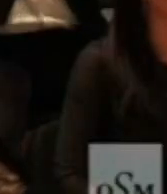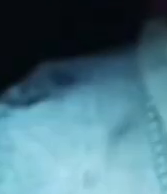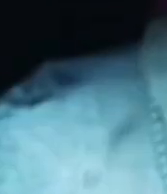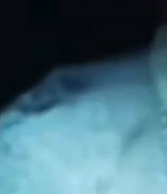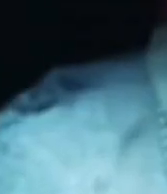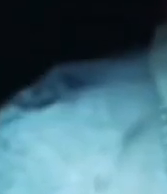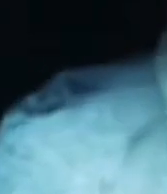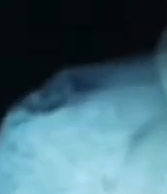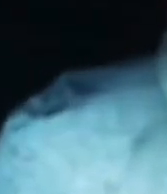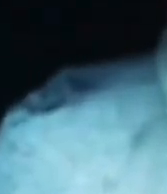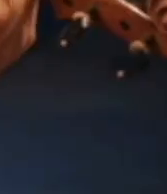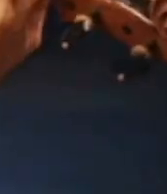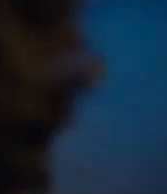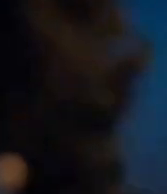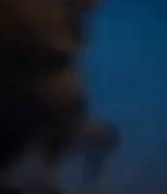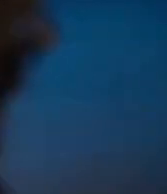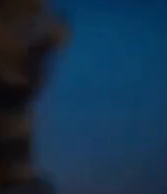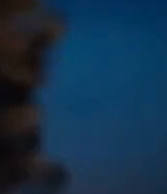FestivalCervantino